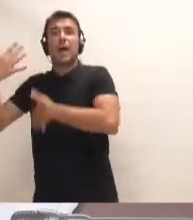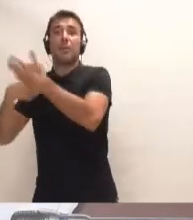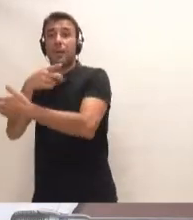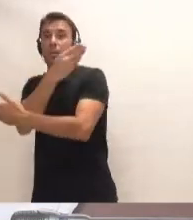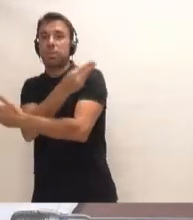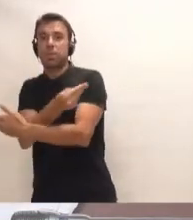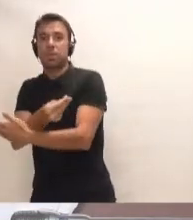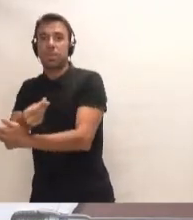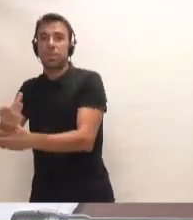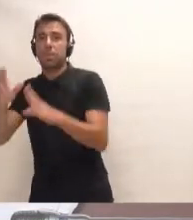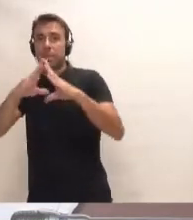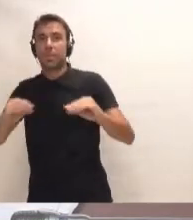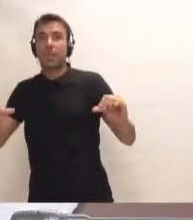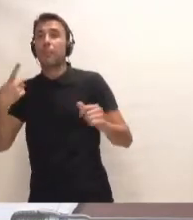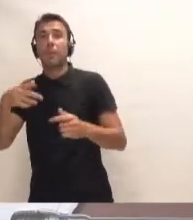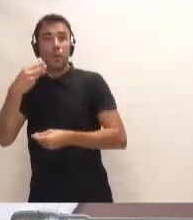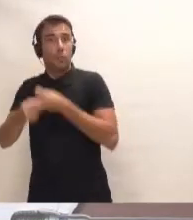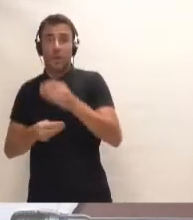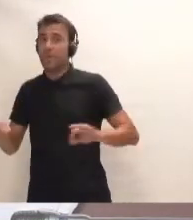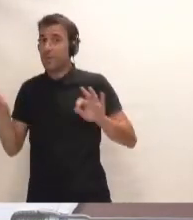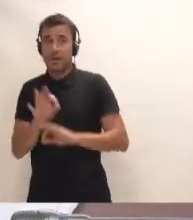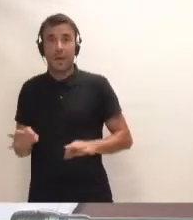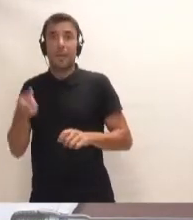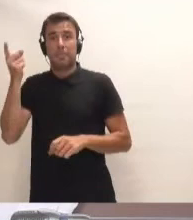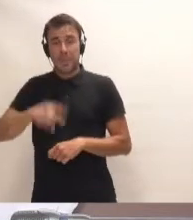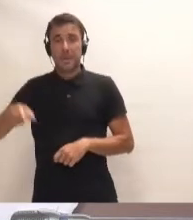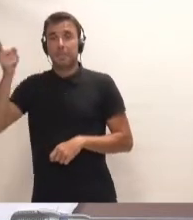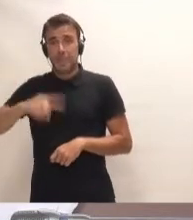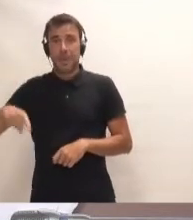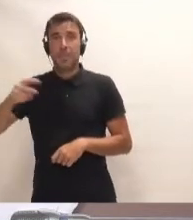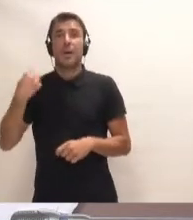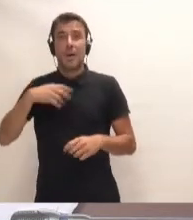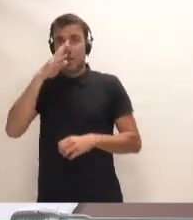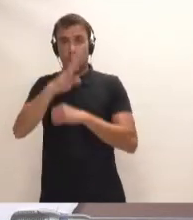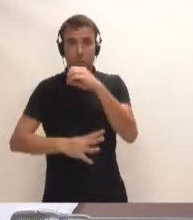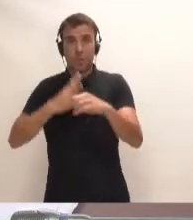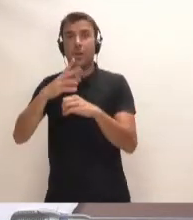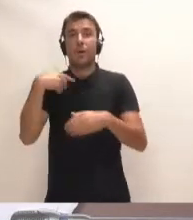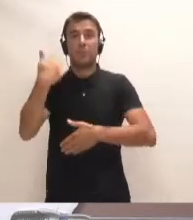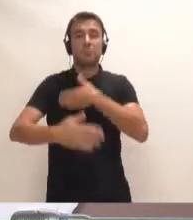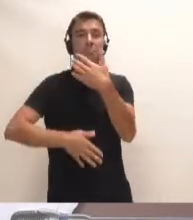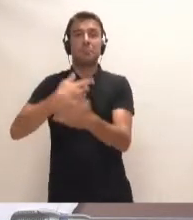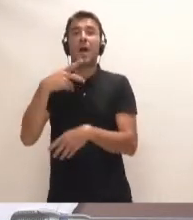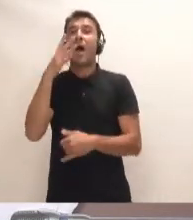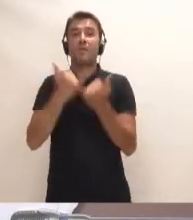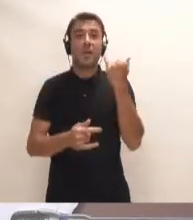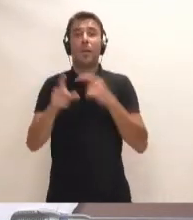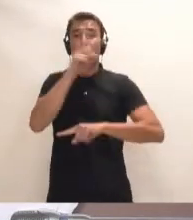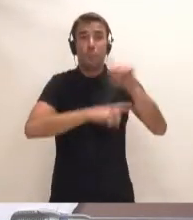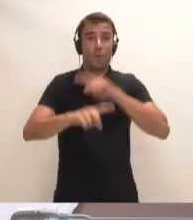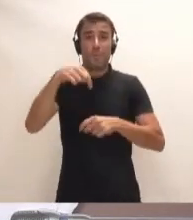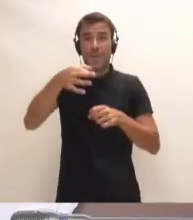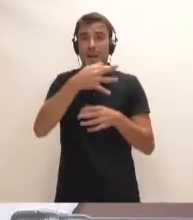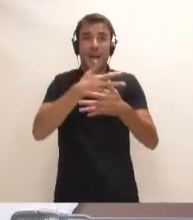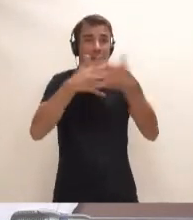no se hace absolutamente nada y se van pasando los meses y seguimos pasando la legislatura sin que se haga absolutamente nada con los grandes problemas de